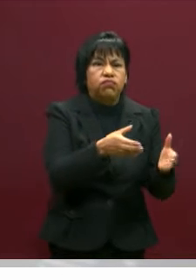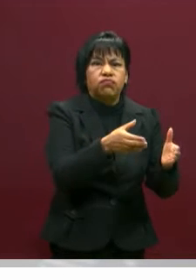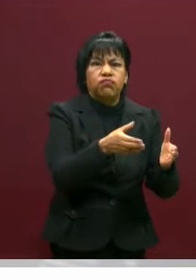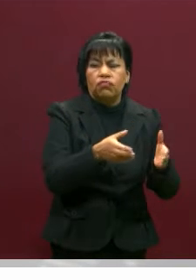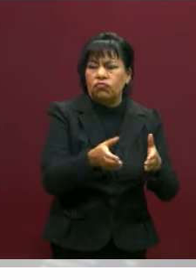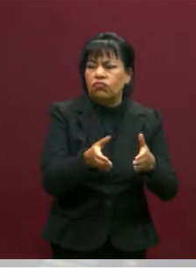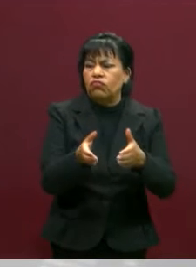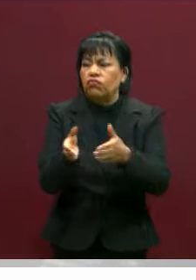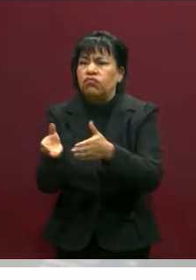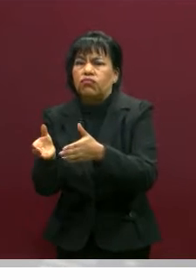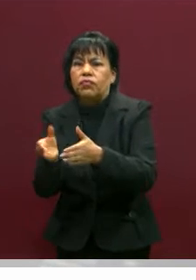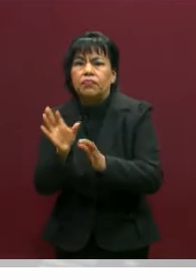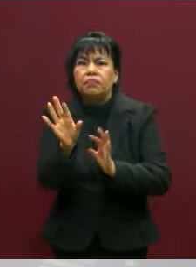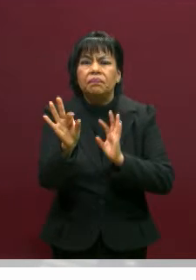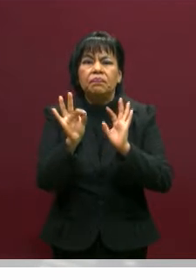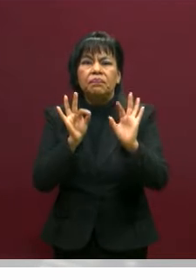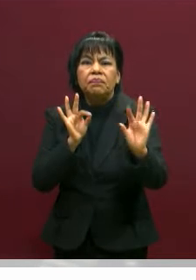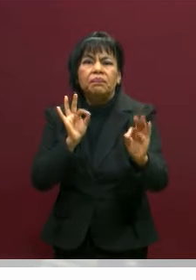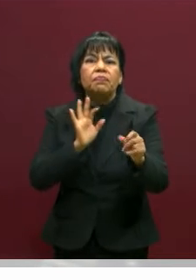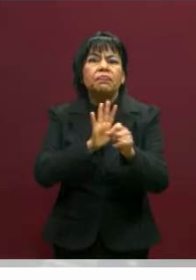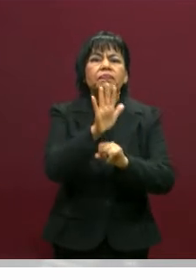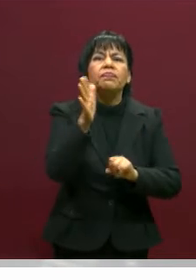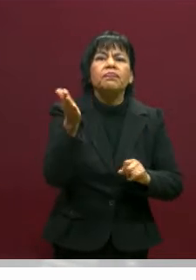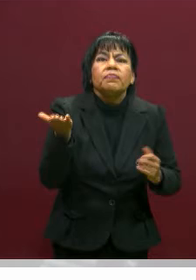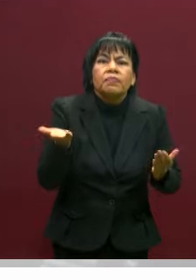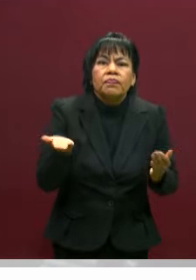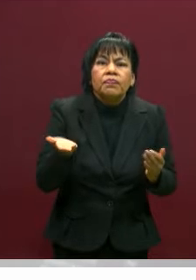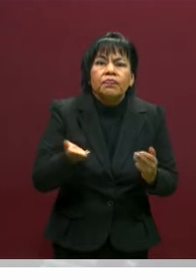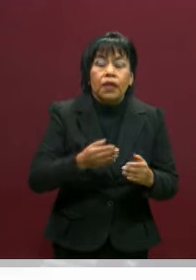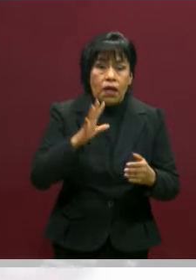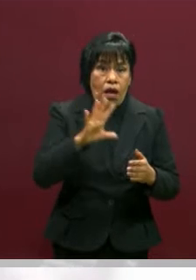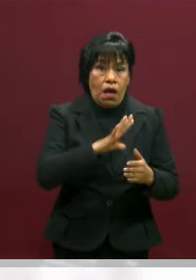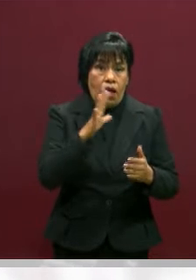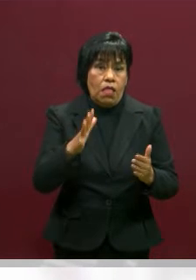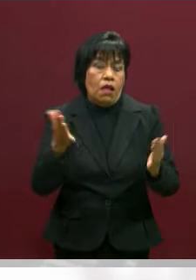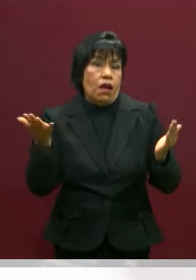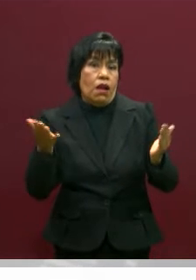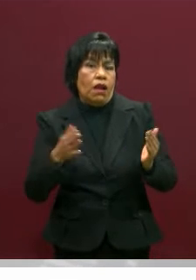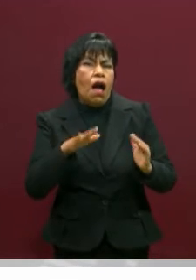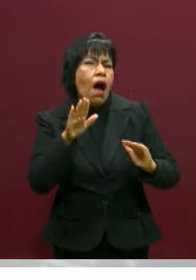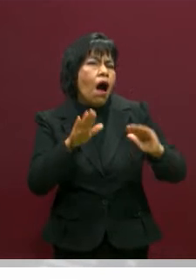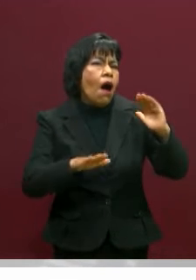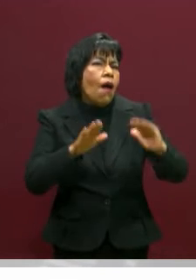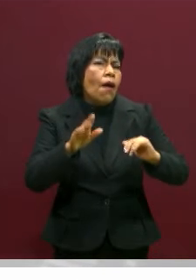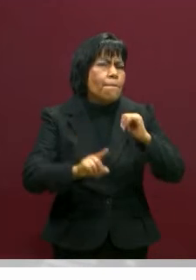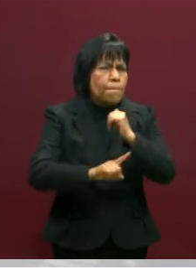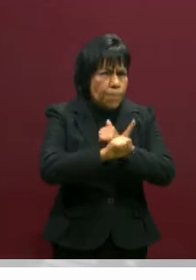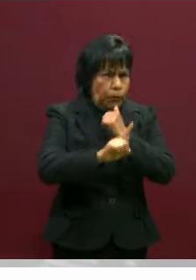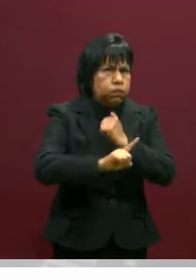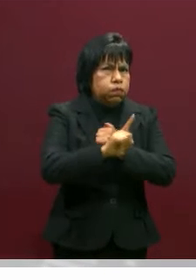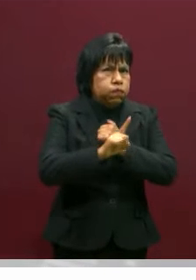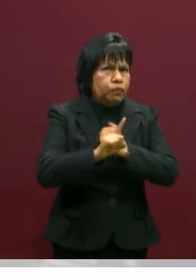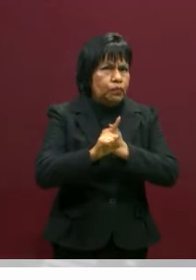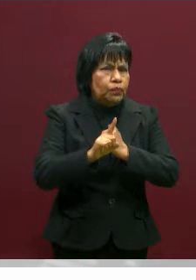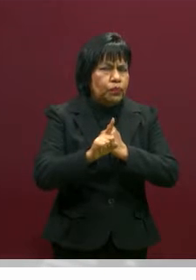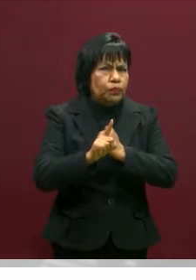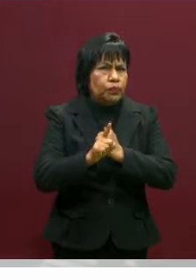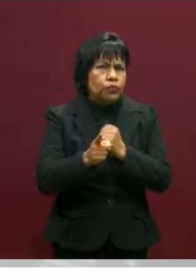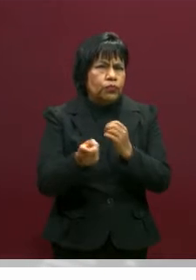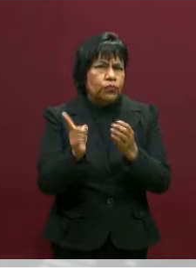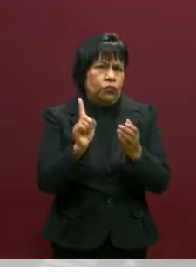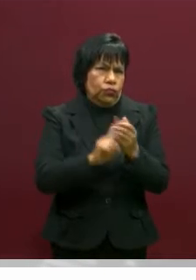elijo entre esto y lo otro? Y generalmente, pues muchos de los problemas que se viven